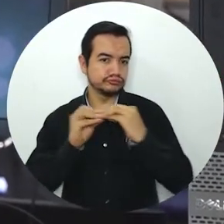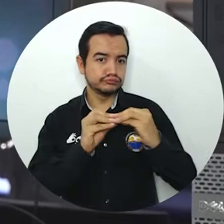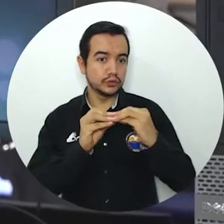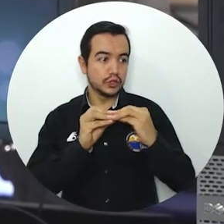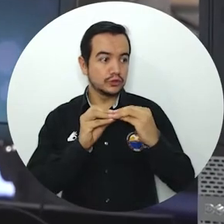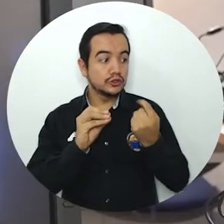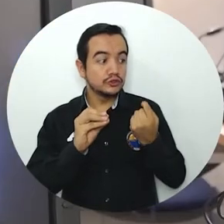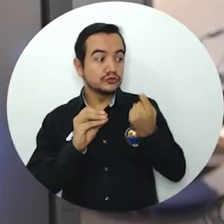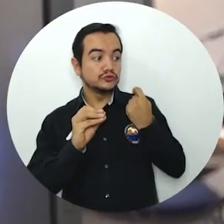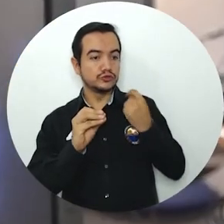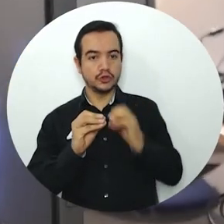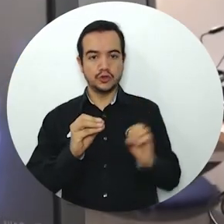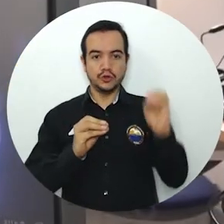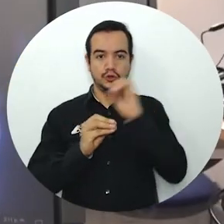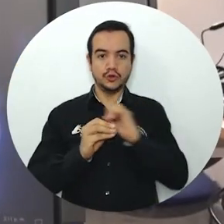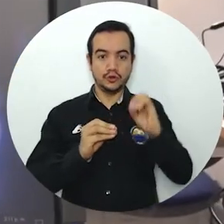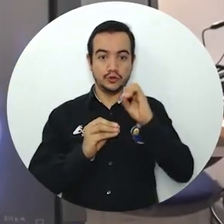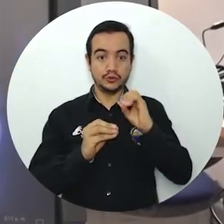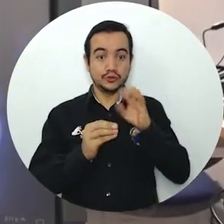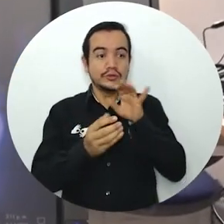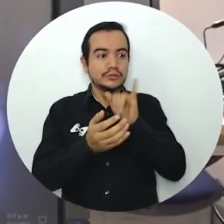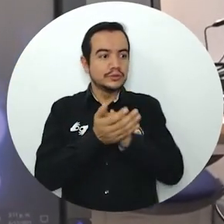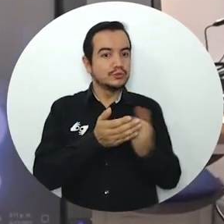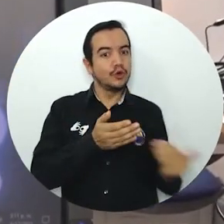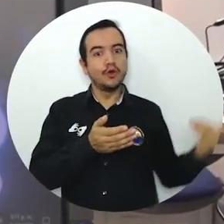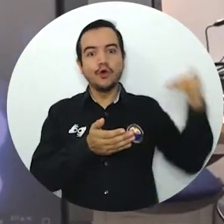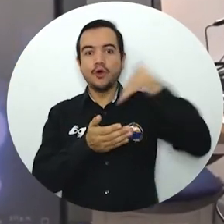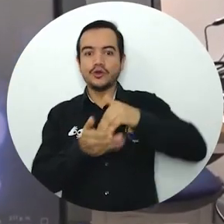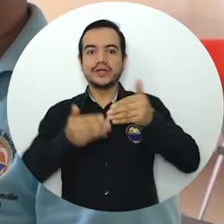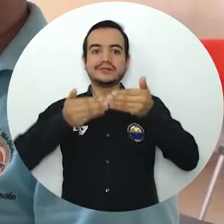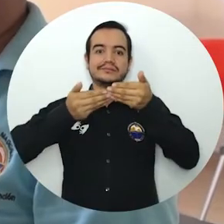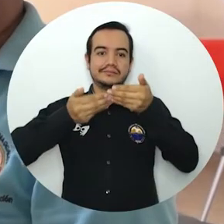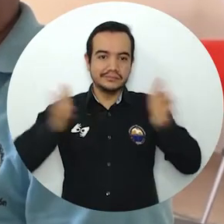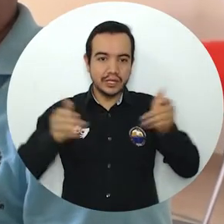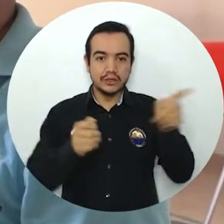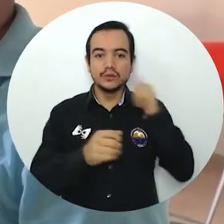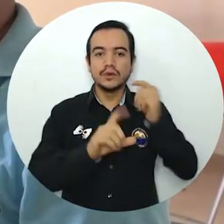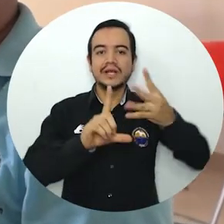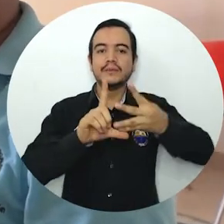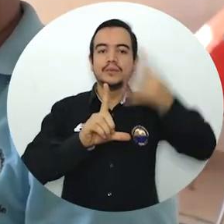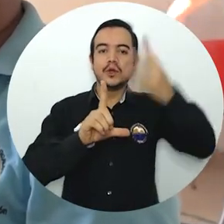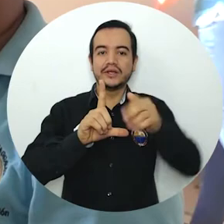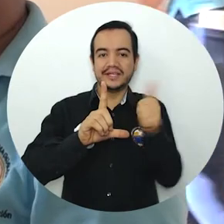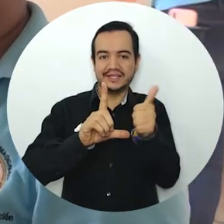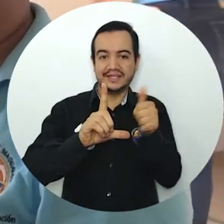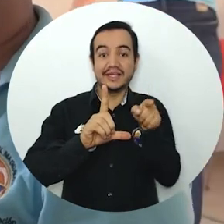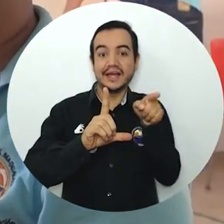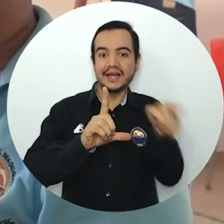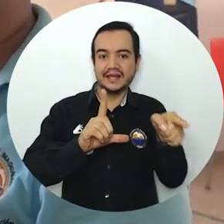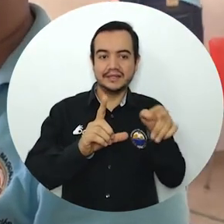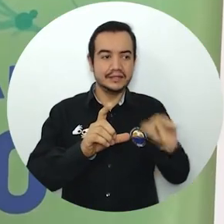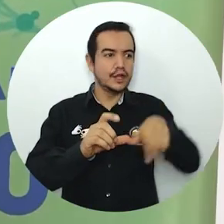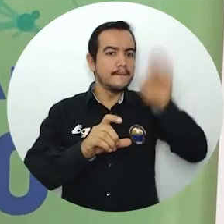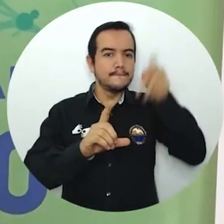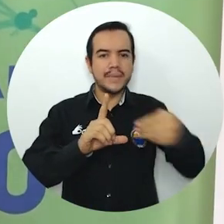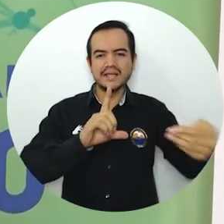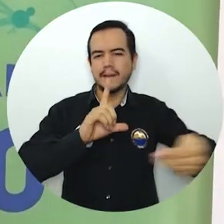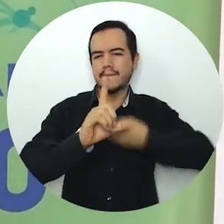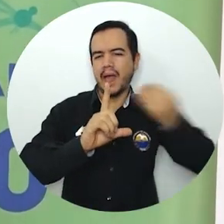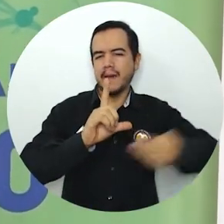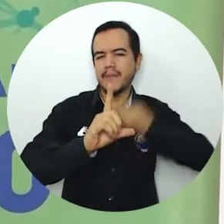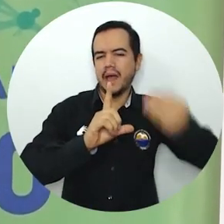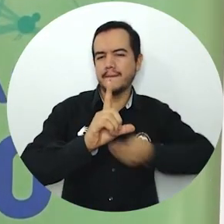año anterior la primera sede digital bloque 10 de la Alma Mater y que actualmente es la sala más activa en